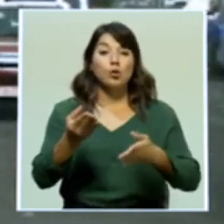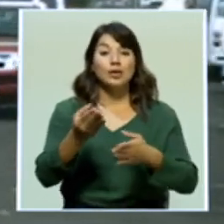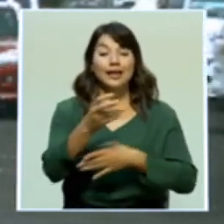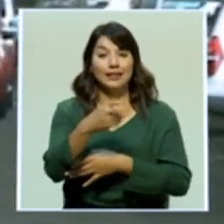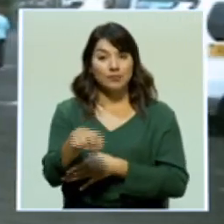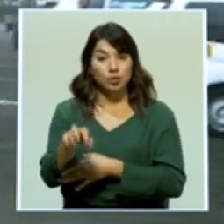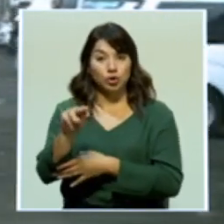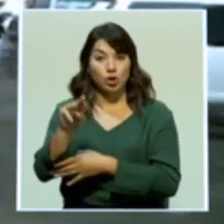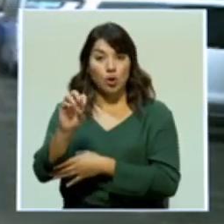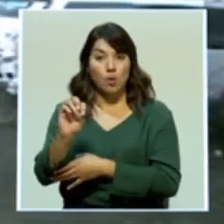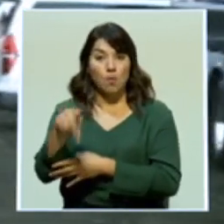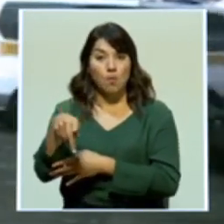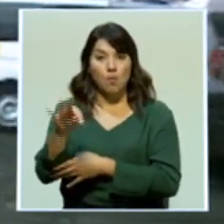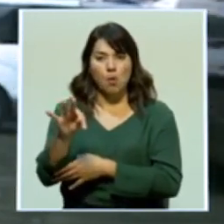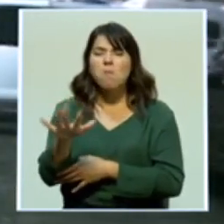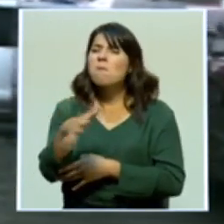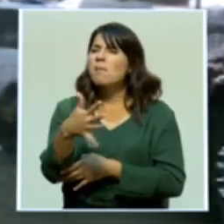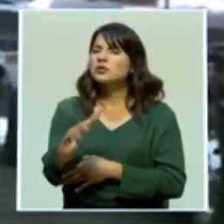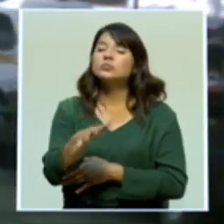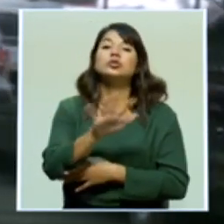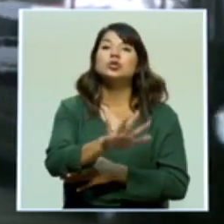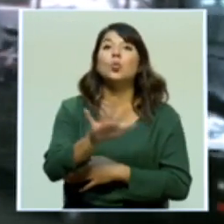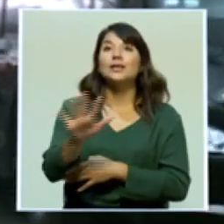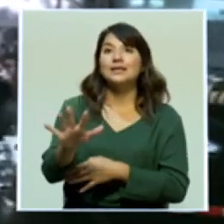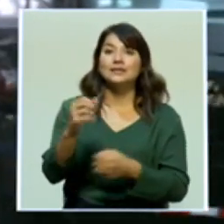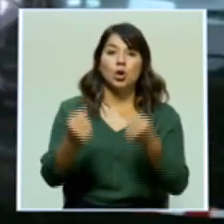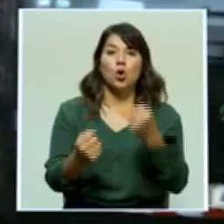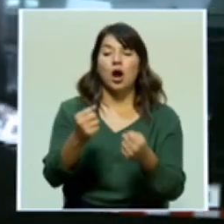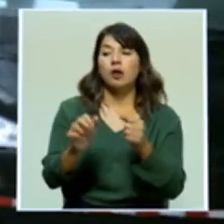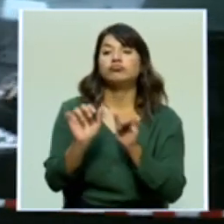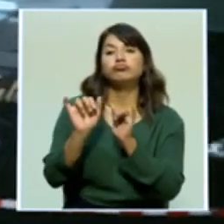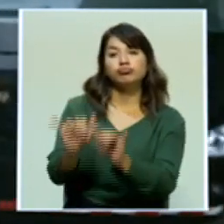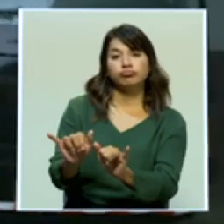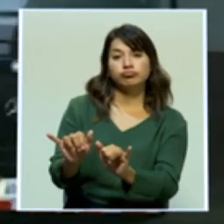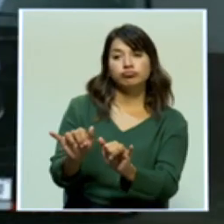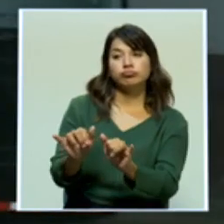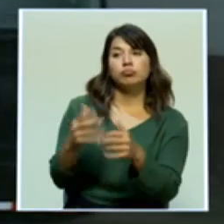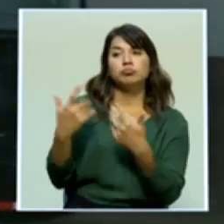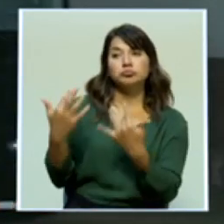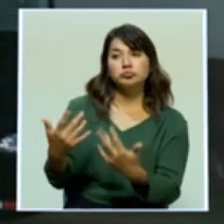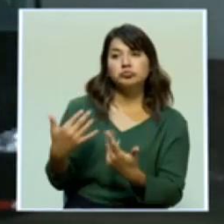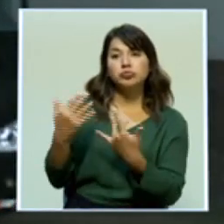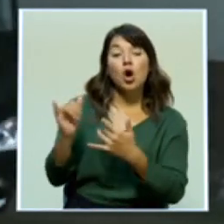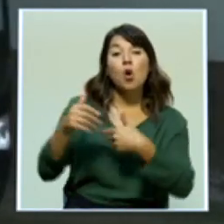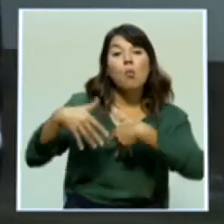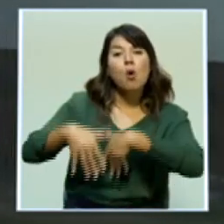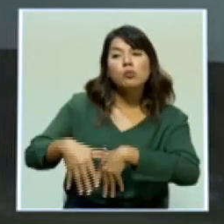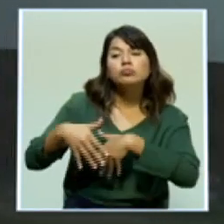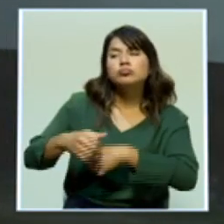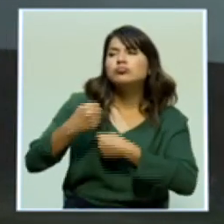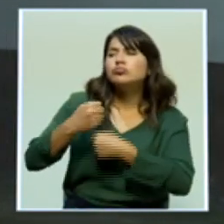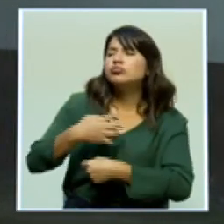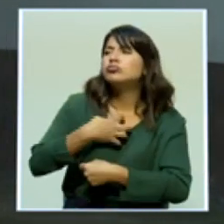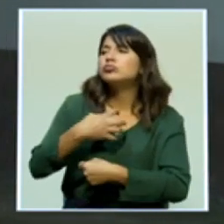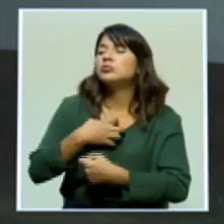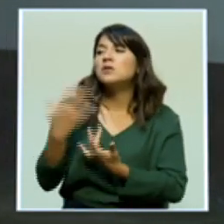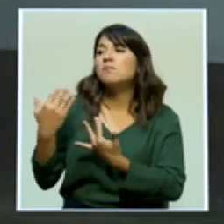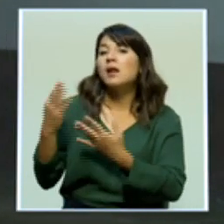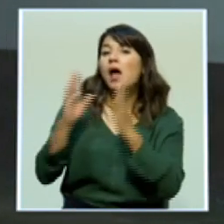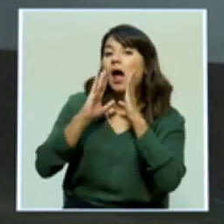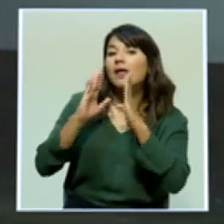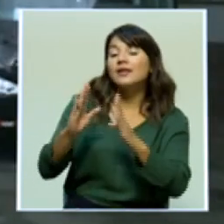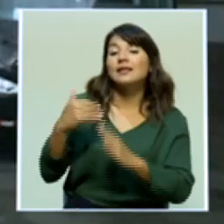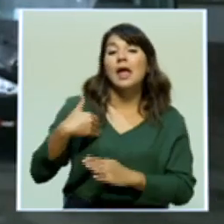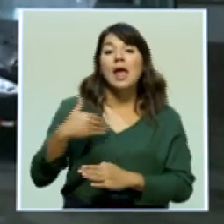Cerca de 55 unidades permanecen en este lugar como forma de protesta y buscan ser atendidos por el ministro del MOP, Rodolfo